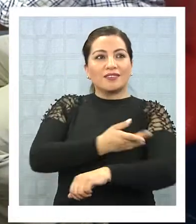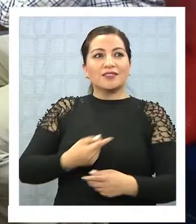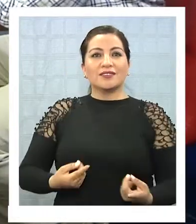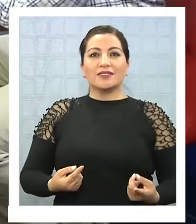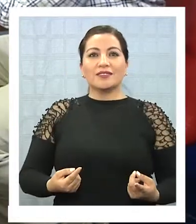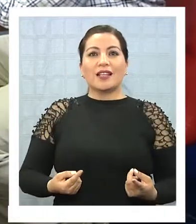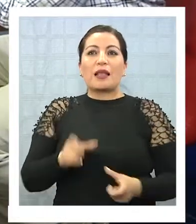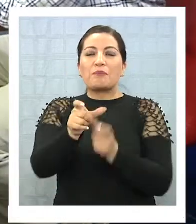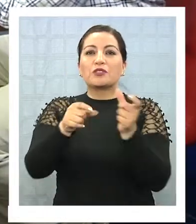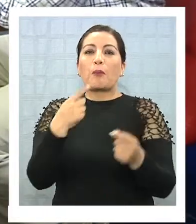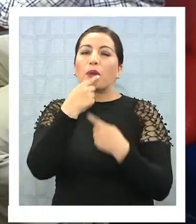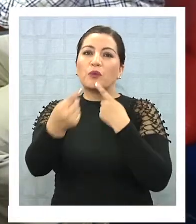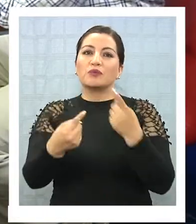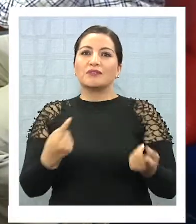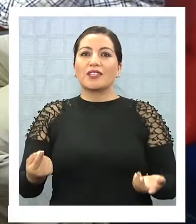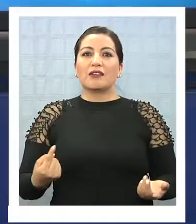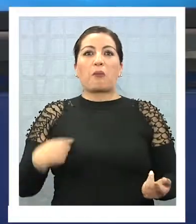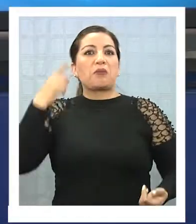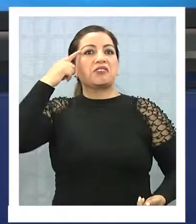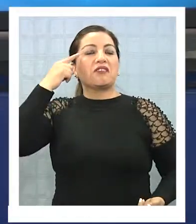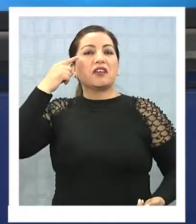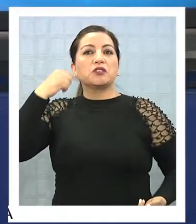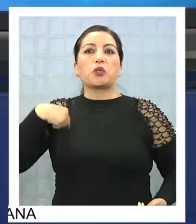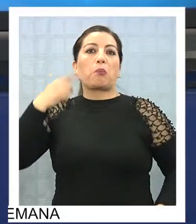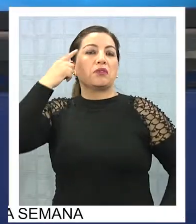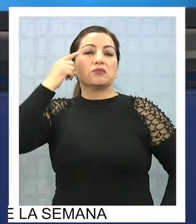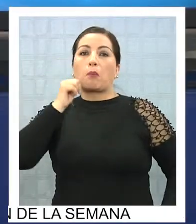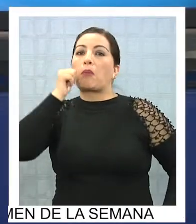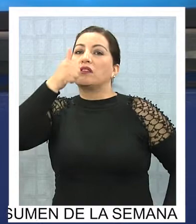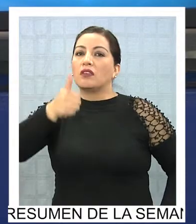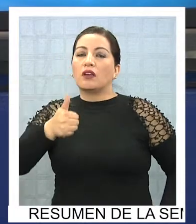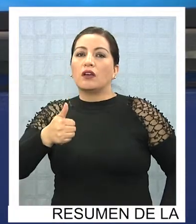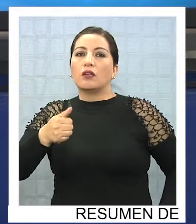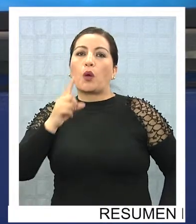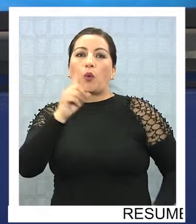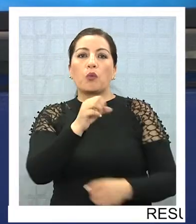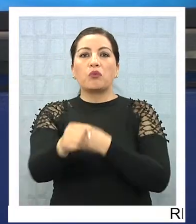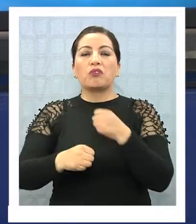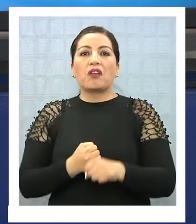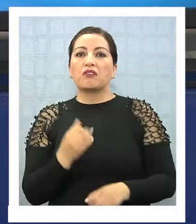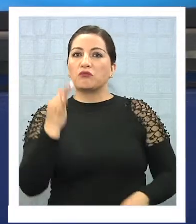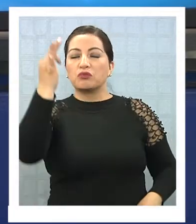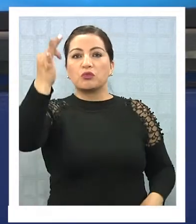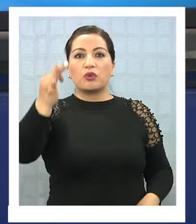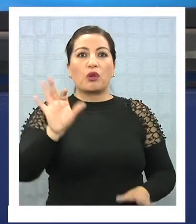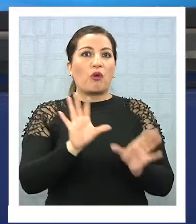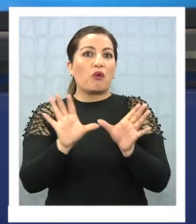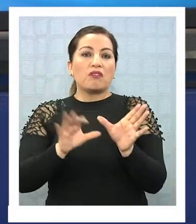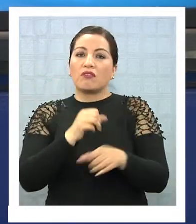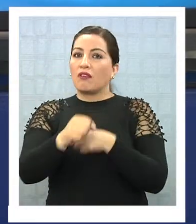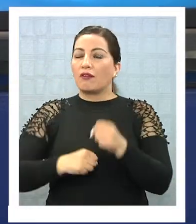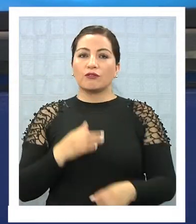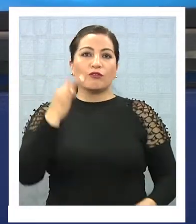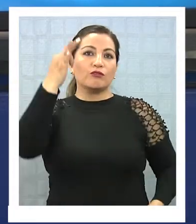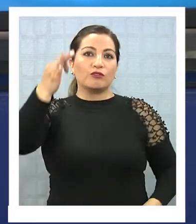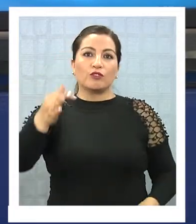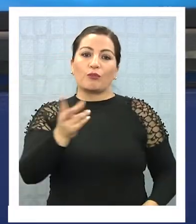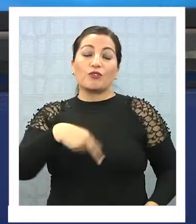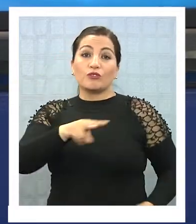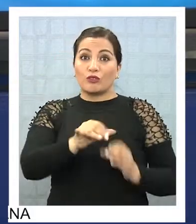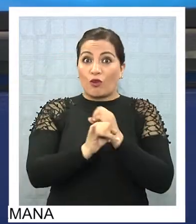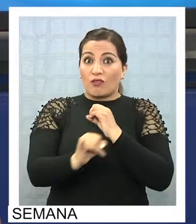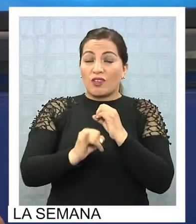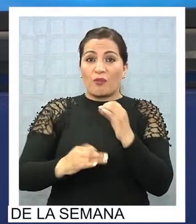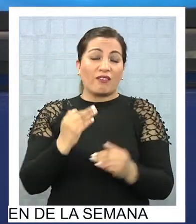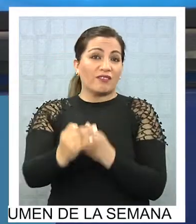cuándo puede ir en un terremoto, y yo dije, puede ser mañana, o en un año, o en diez años. Porque eso es así. Ahora, nosotros hemos avanzado un montón, cuando